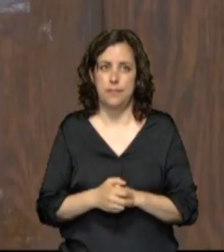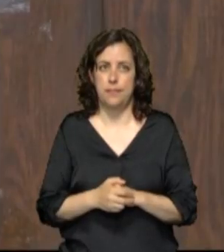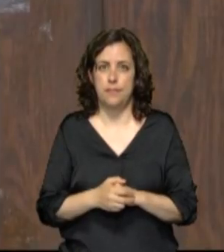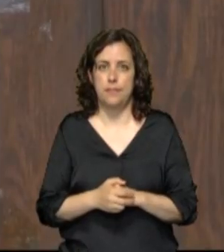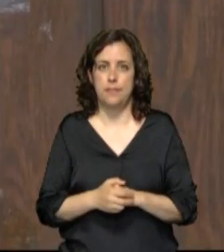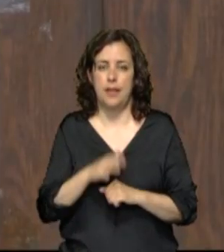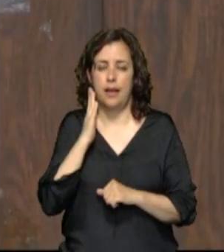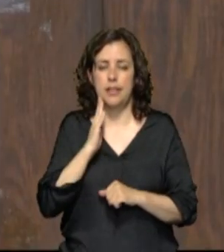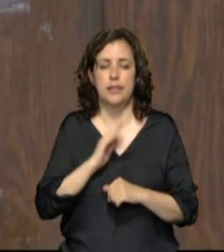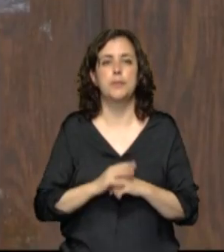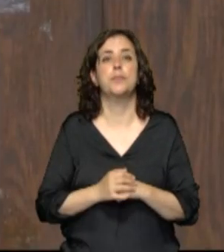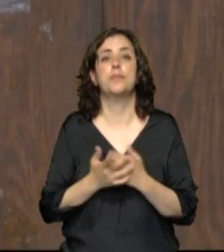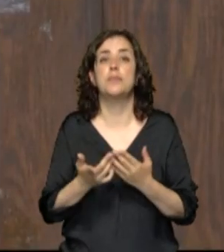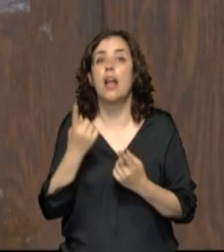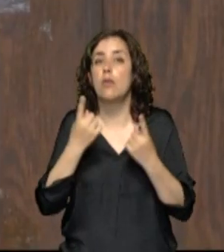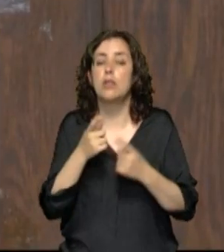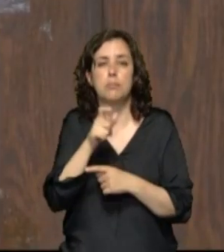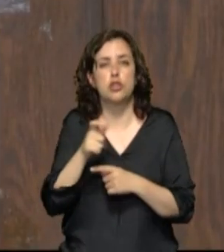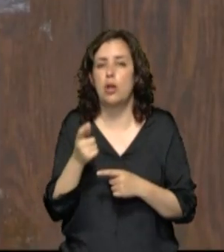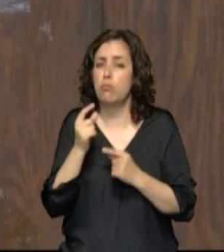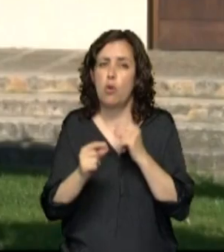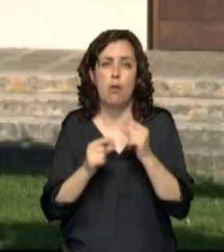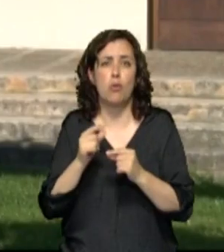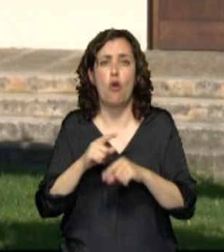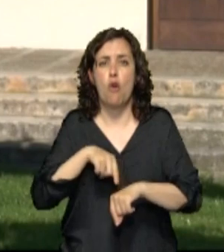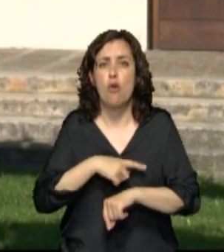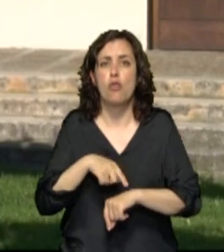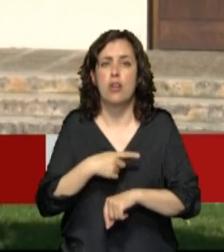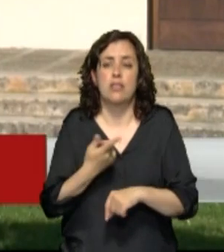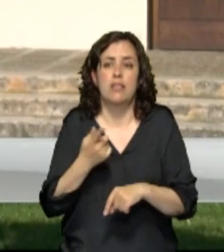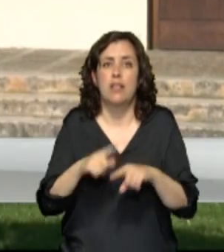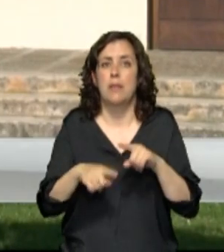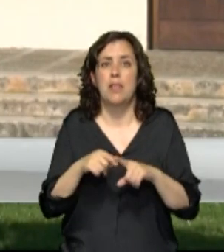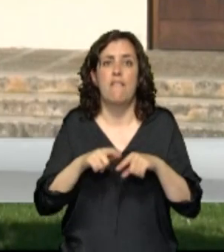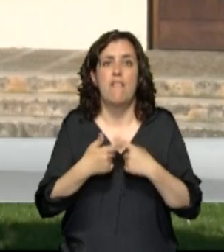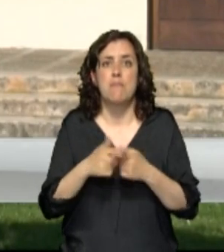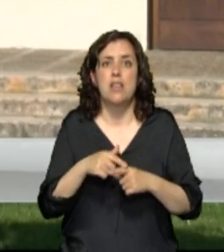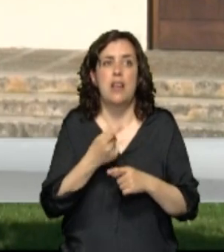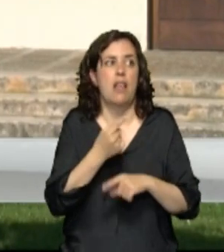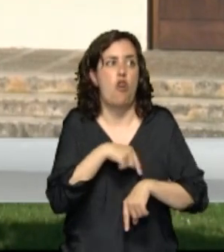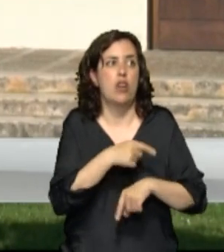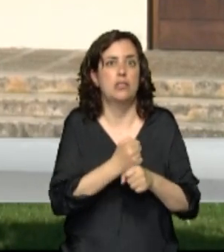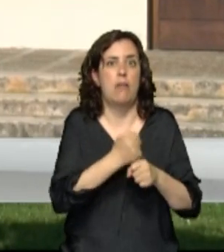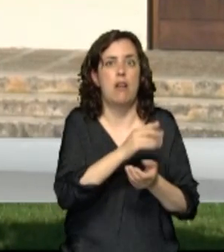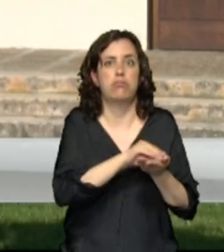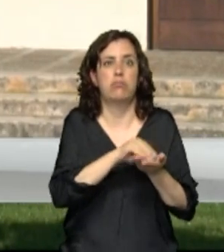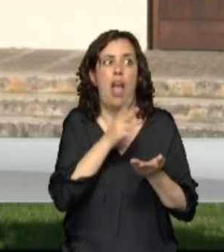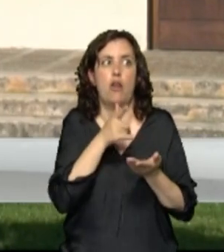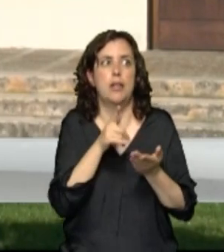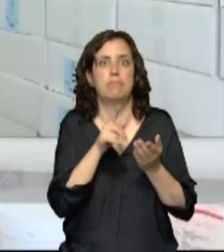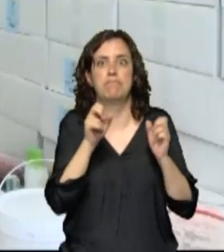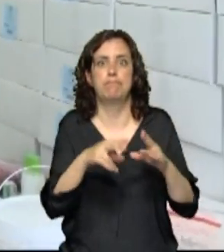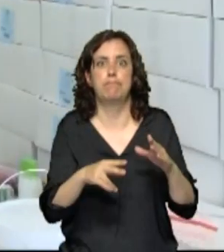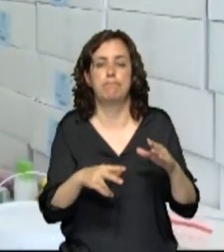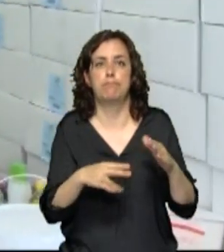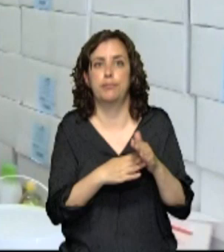que iba sacando adelante poco a poco por horas a la familia y eso, y ahora se han quedado sin nada. Acuden aquí a